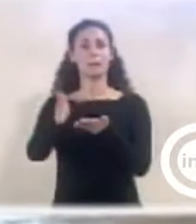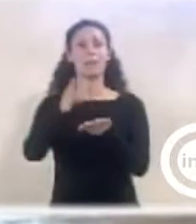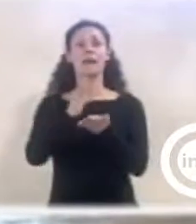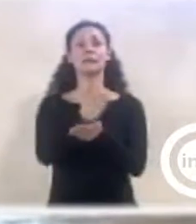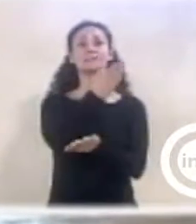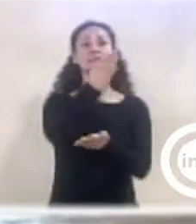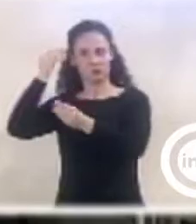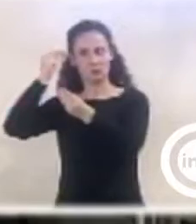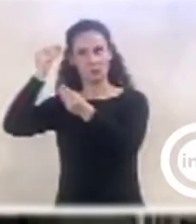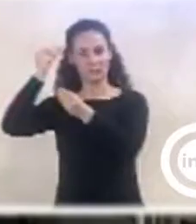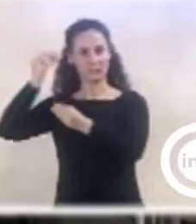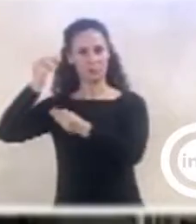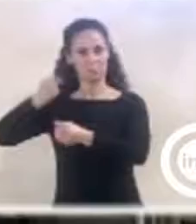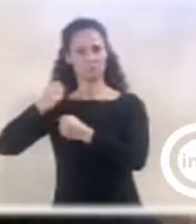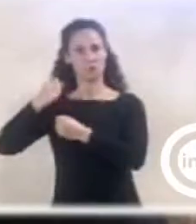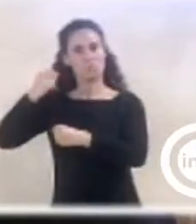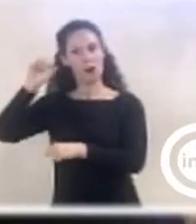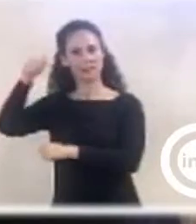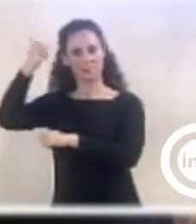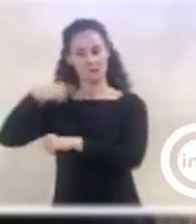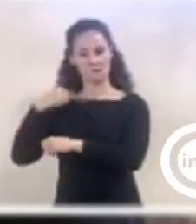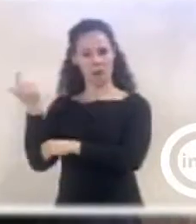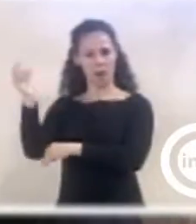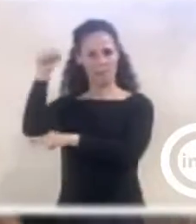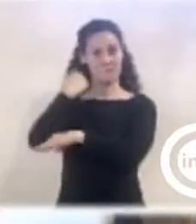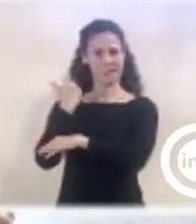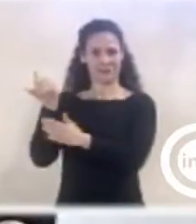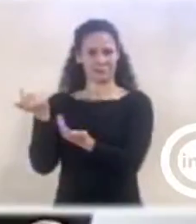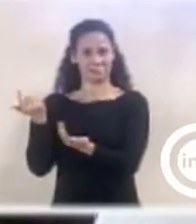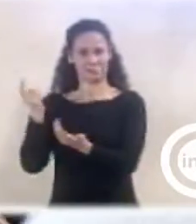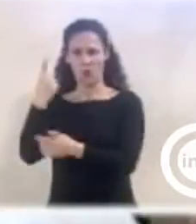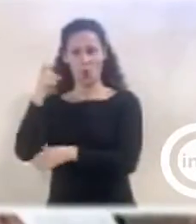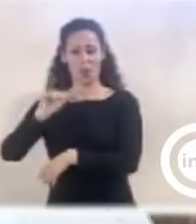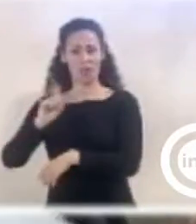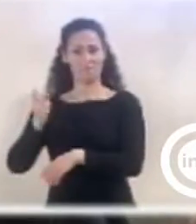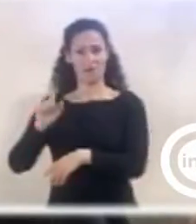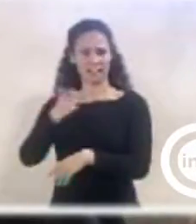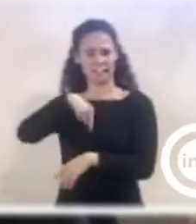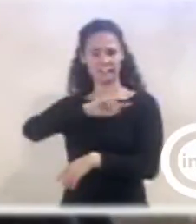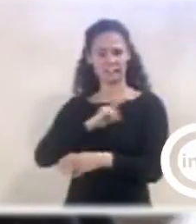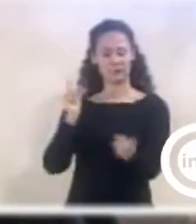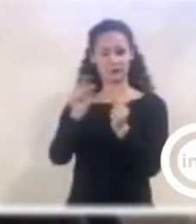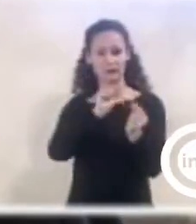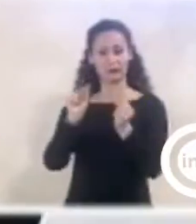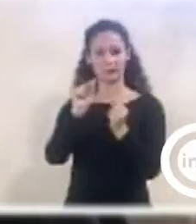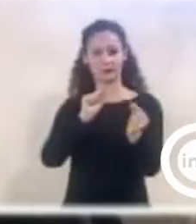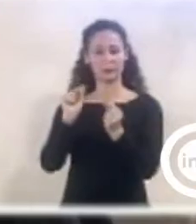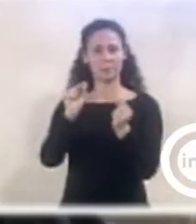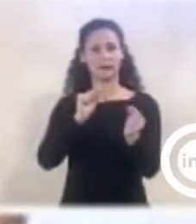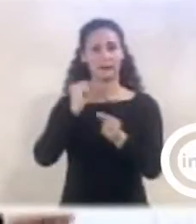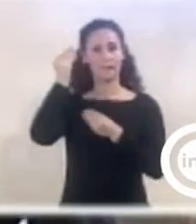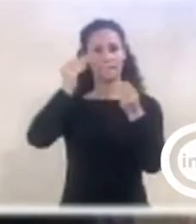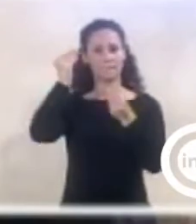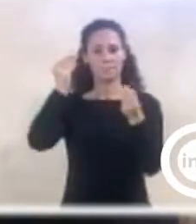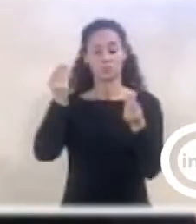con los populistas. Veo que solamente esta propuesta viene para, en este, supongo que es una moción institucional que se presenta en todos los